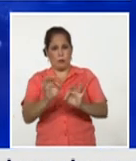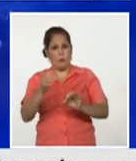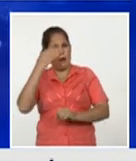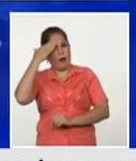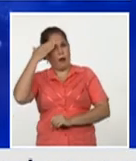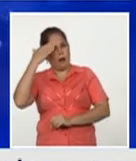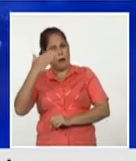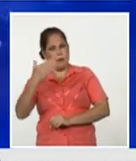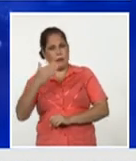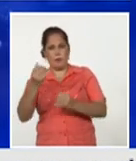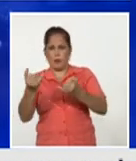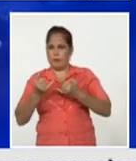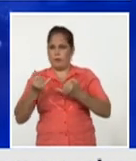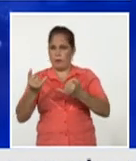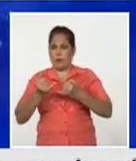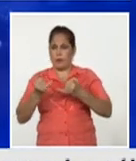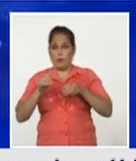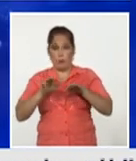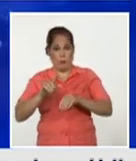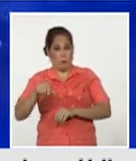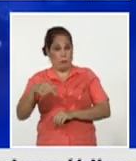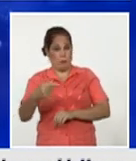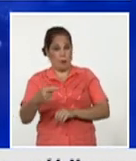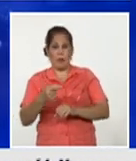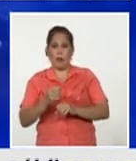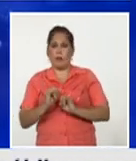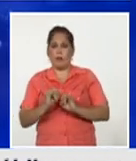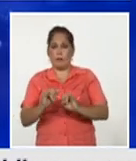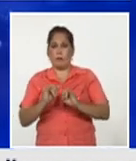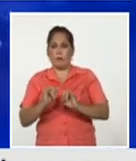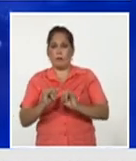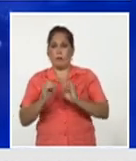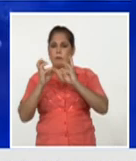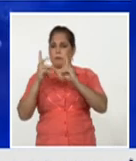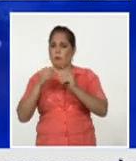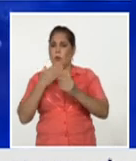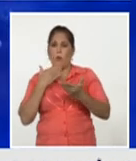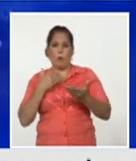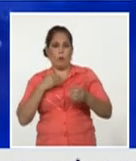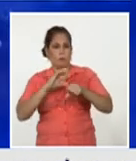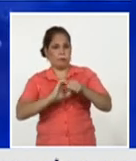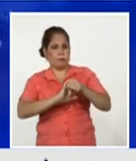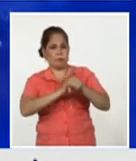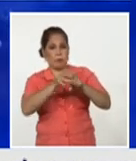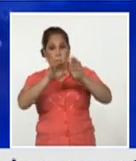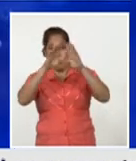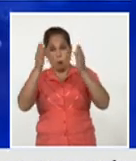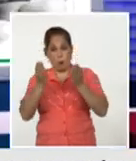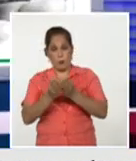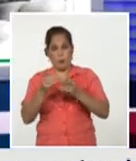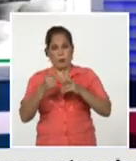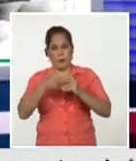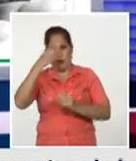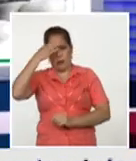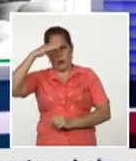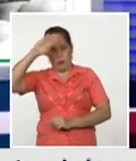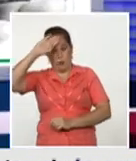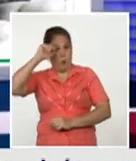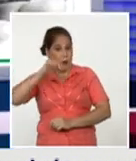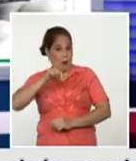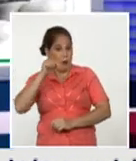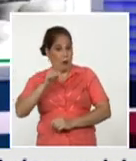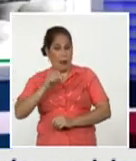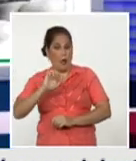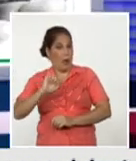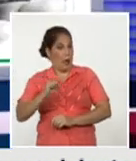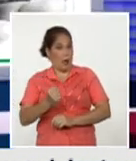la información doctor lo esperamos mañana para seguir conociendo otros datos sobre el comportamiento de la COVID-19 en Cuba y el resto del mundo hoy de forma apretada